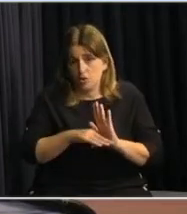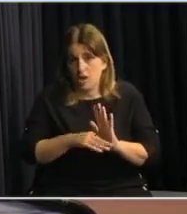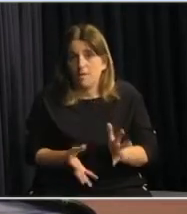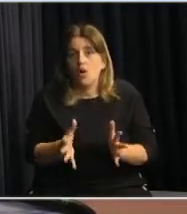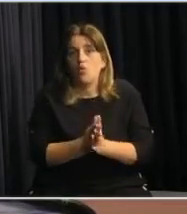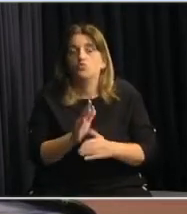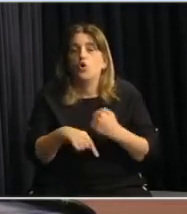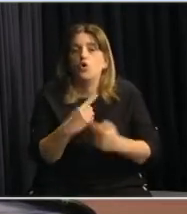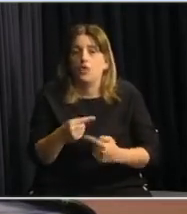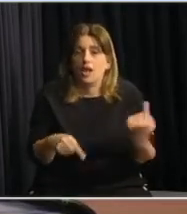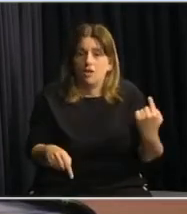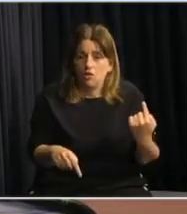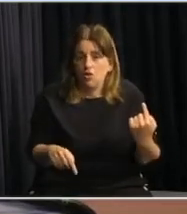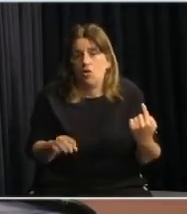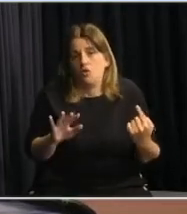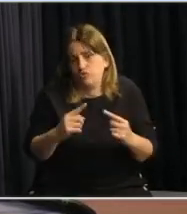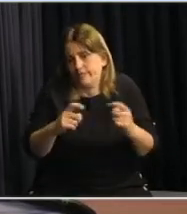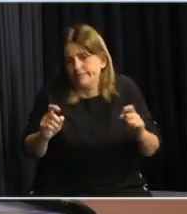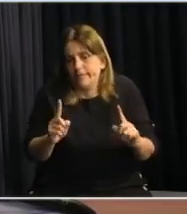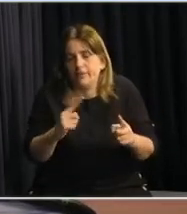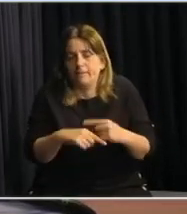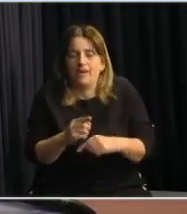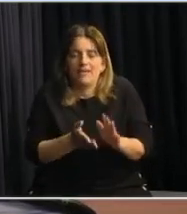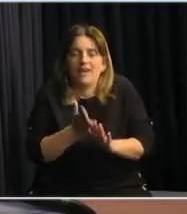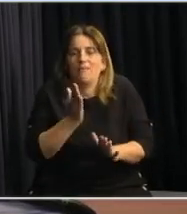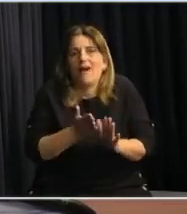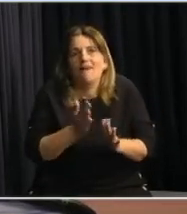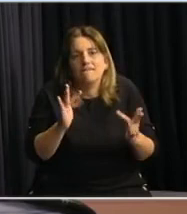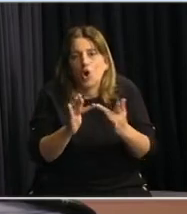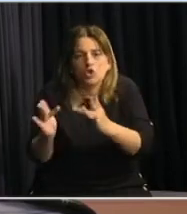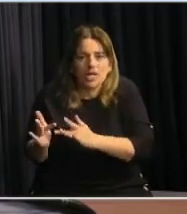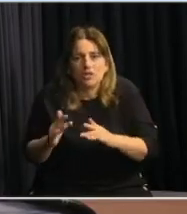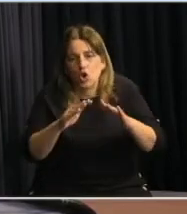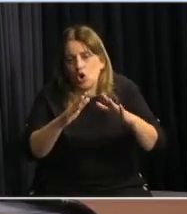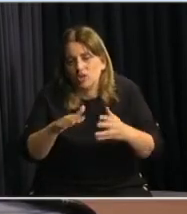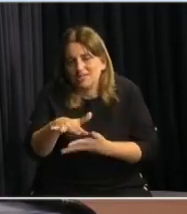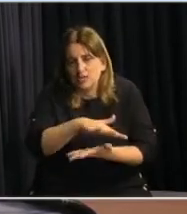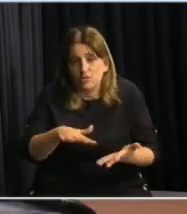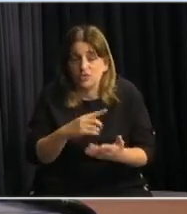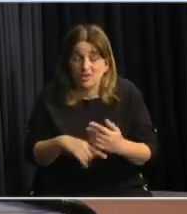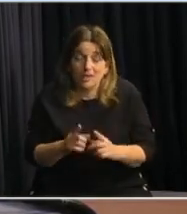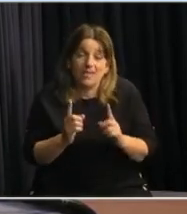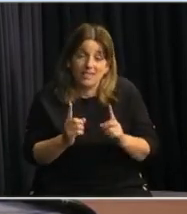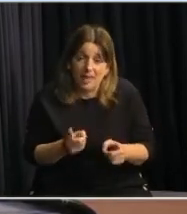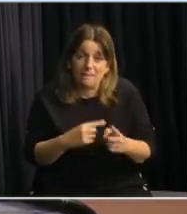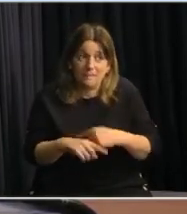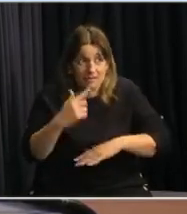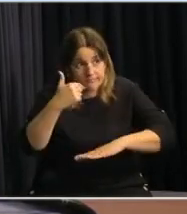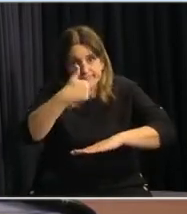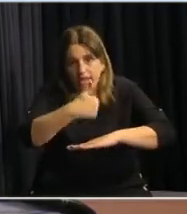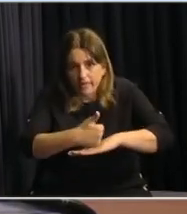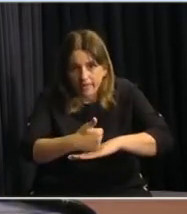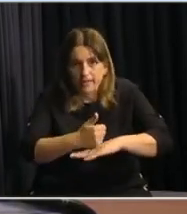junto con otras acciones que nos permitan estar más cercanos a estas situaciones, en donde, además, la presencialidad